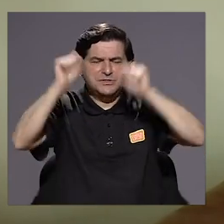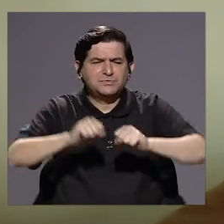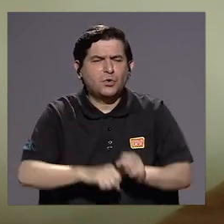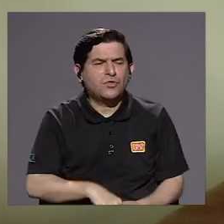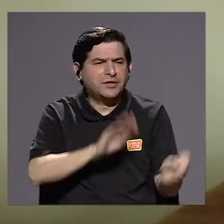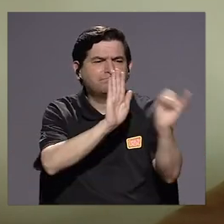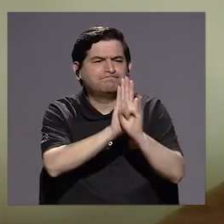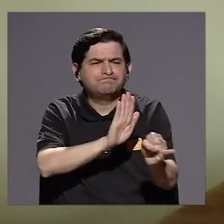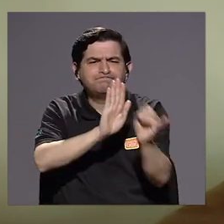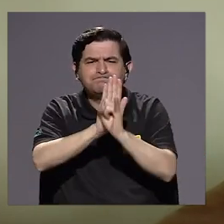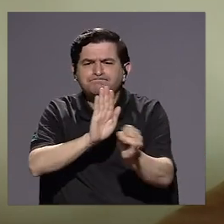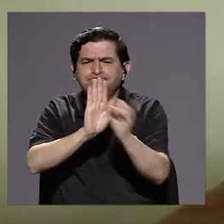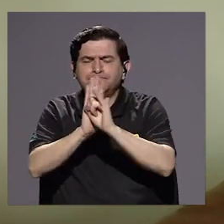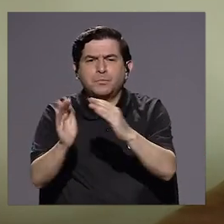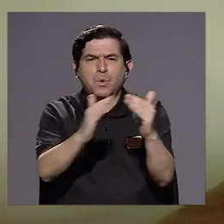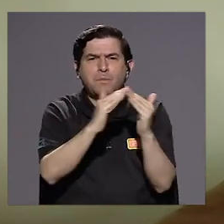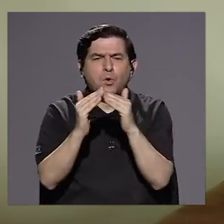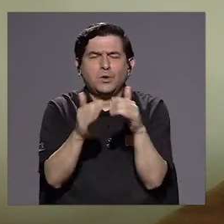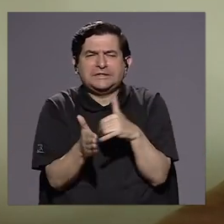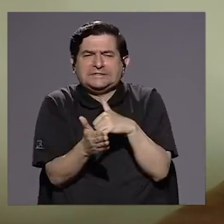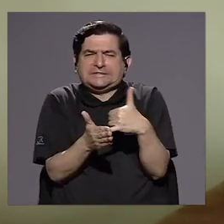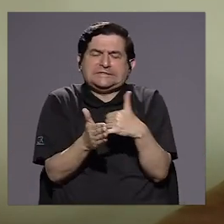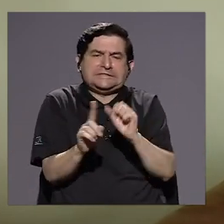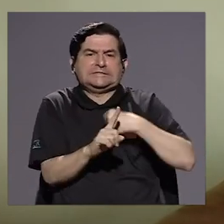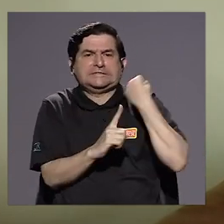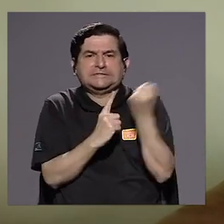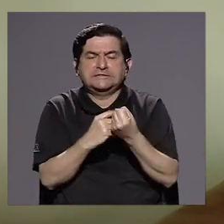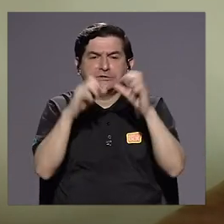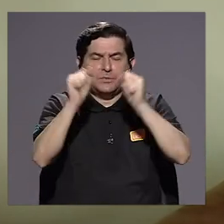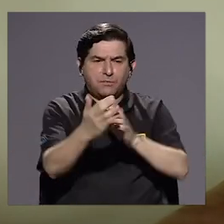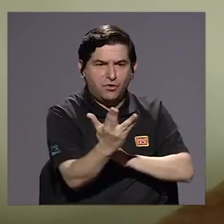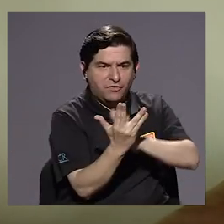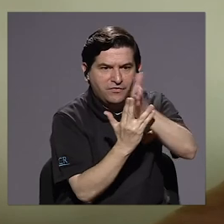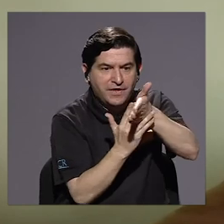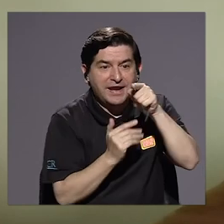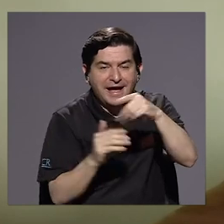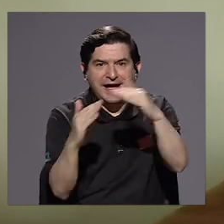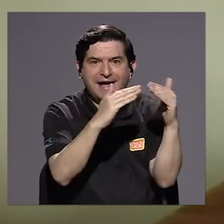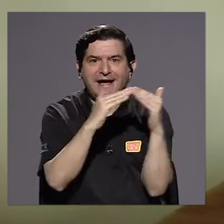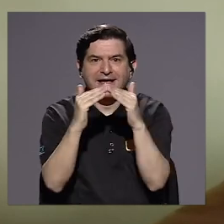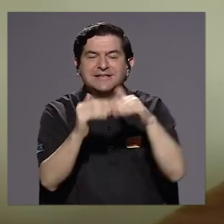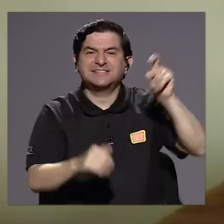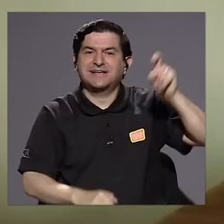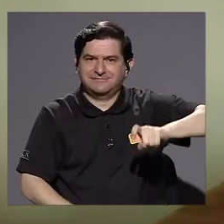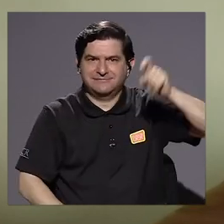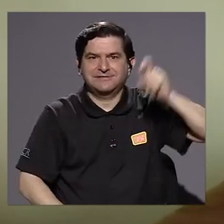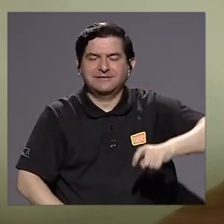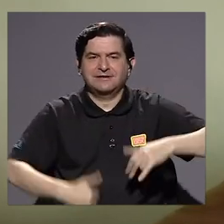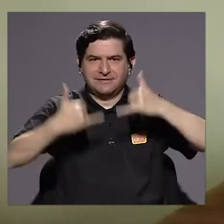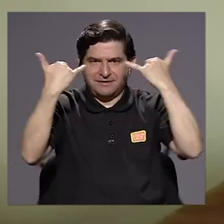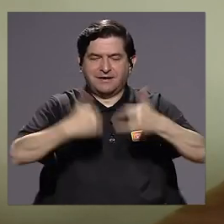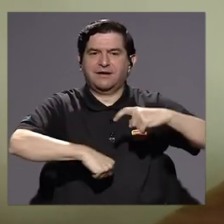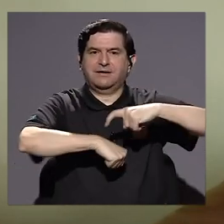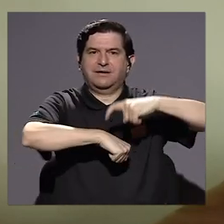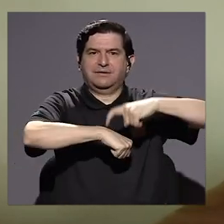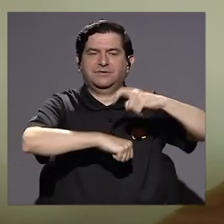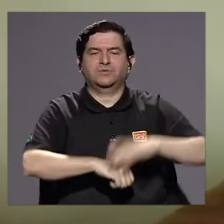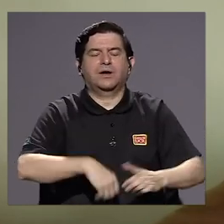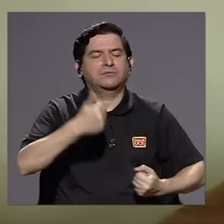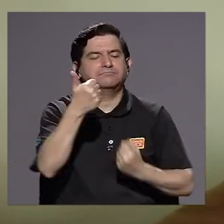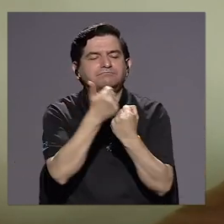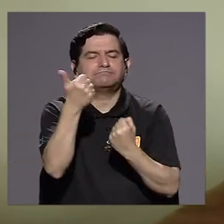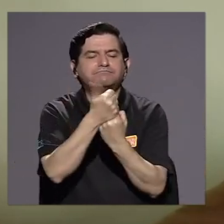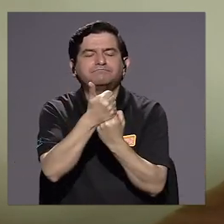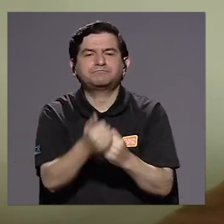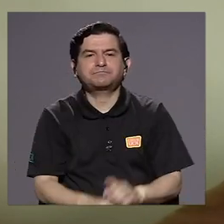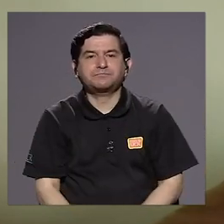identificar población vulnerable, poder llegar exactamente a la población que más necesita en este momento de nuestro apoyo.